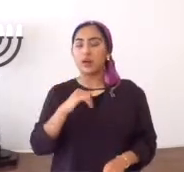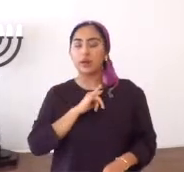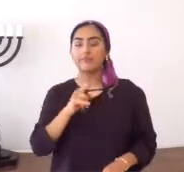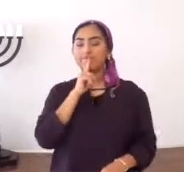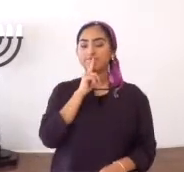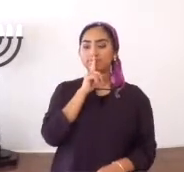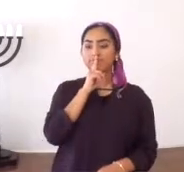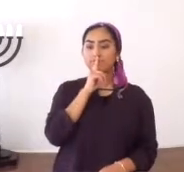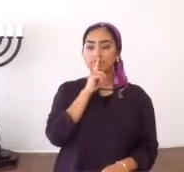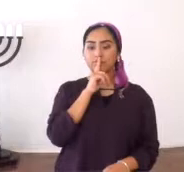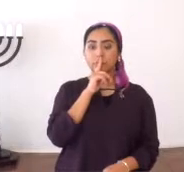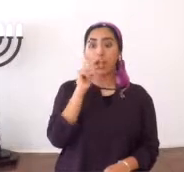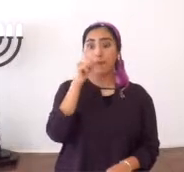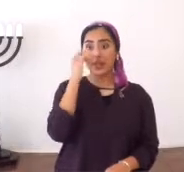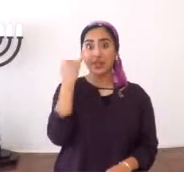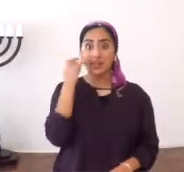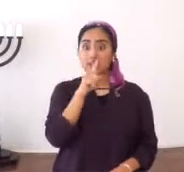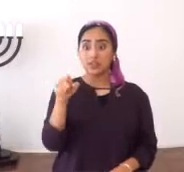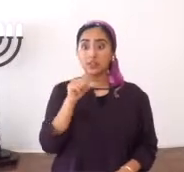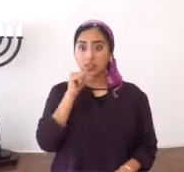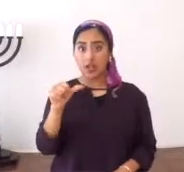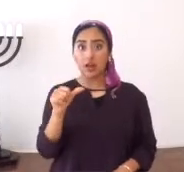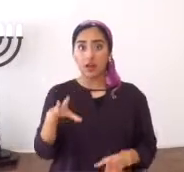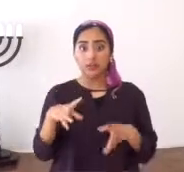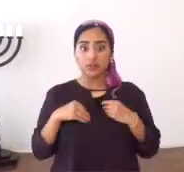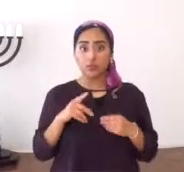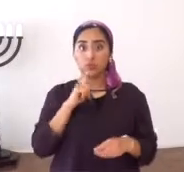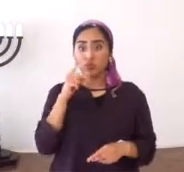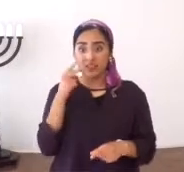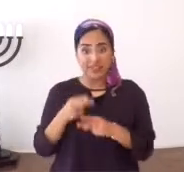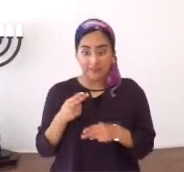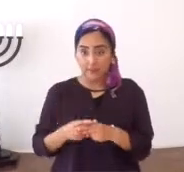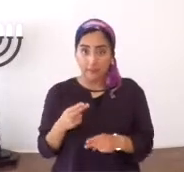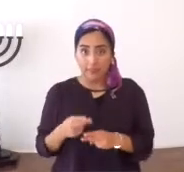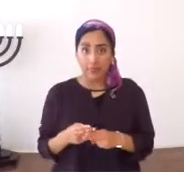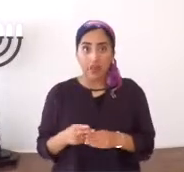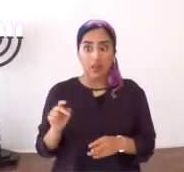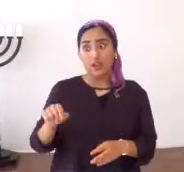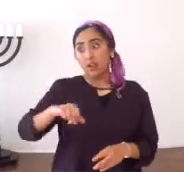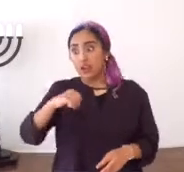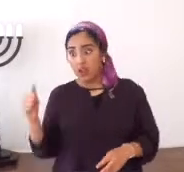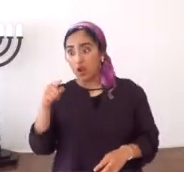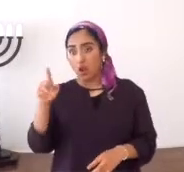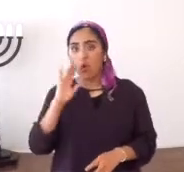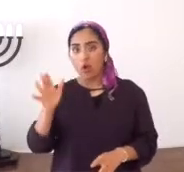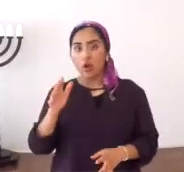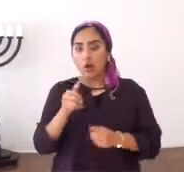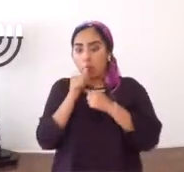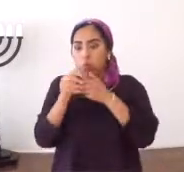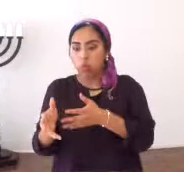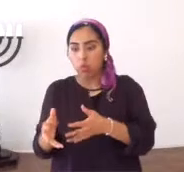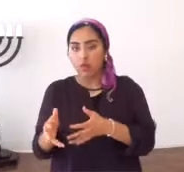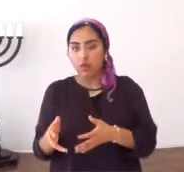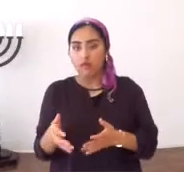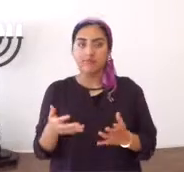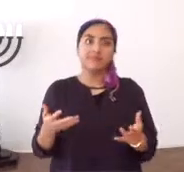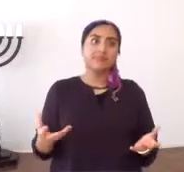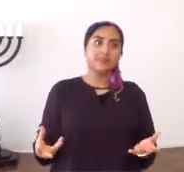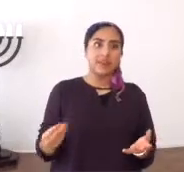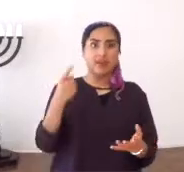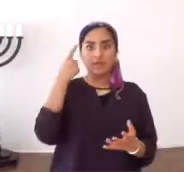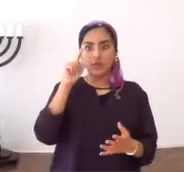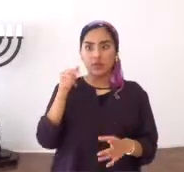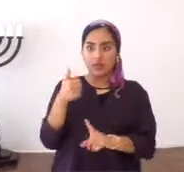Yashua, yo ya no sigo hablando, porque si no acepta, el nombre siquiera, lo demás, lo va a